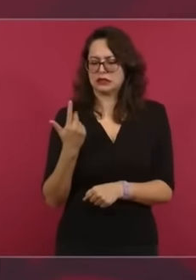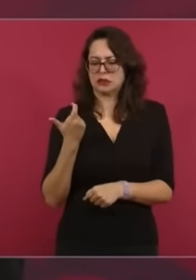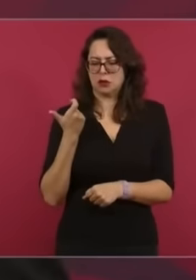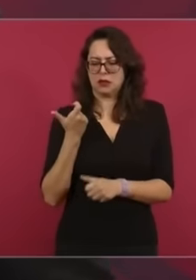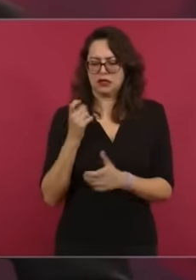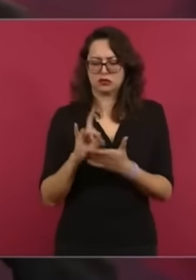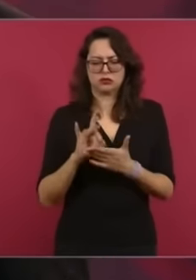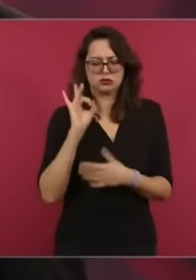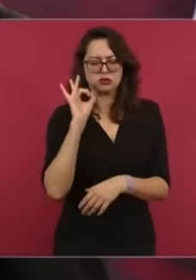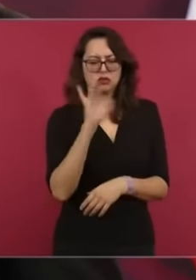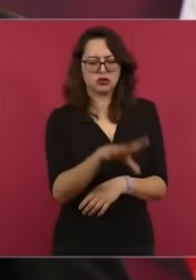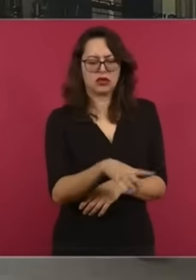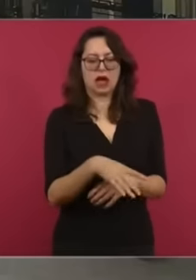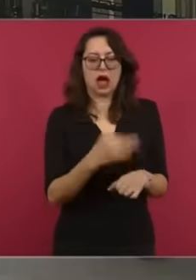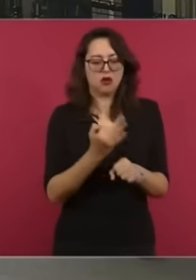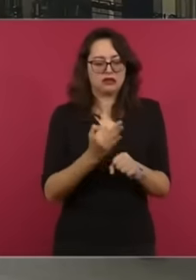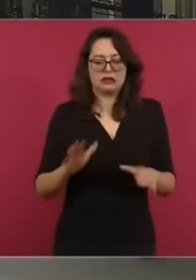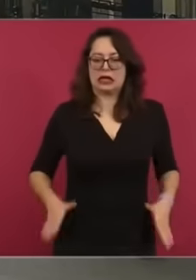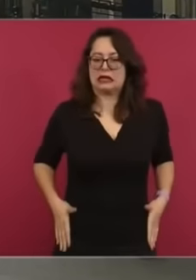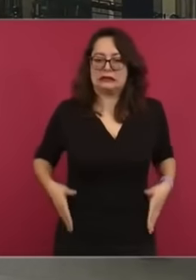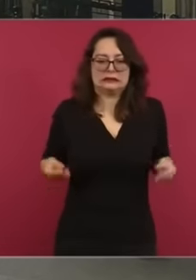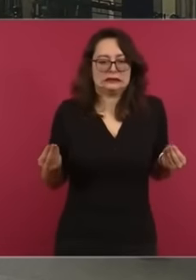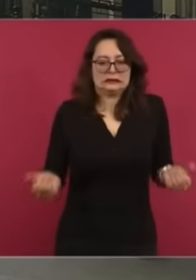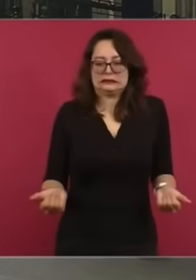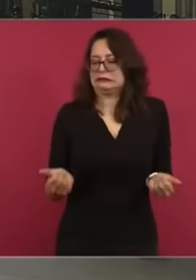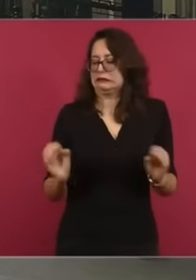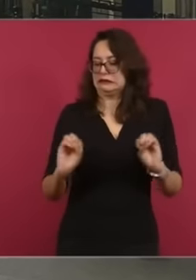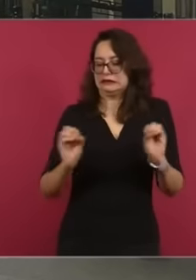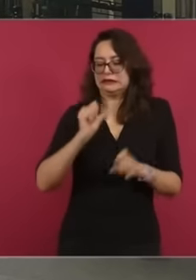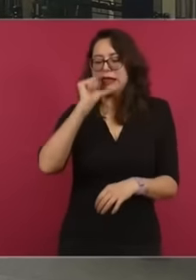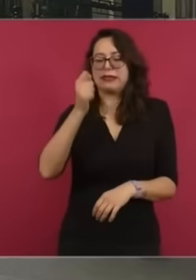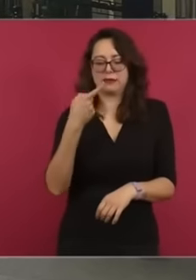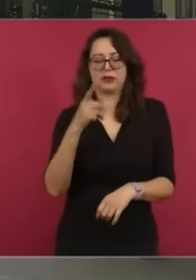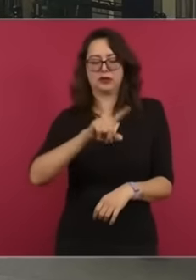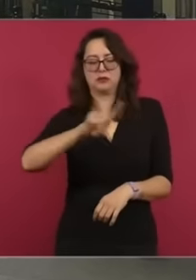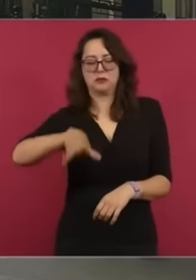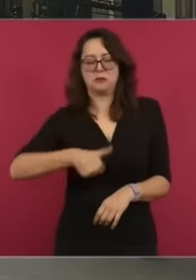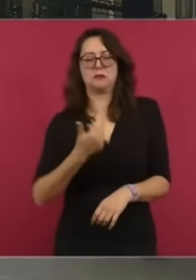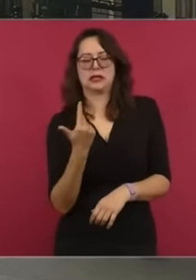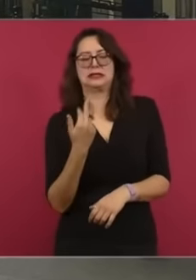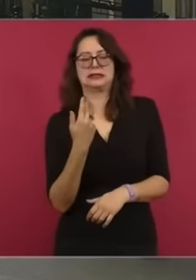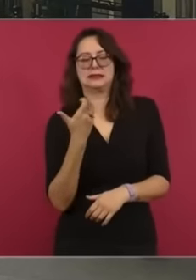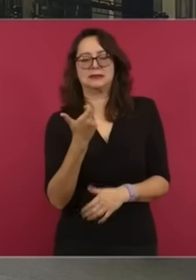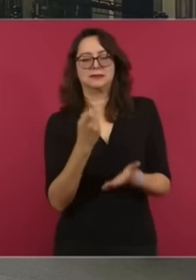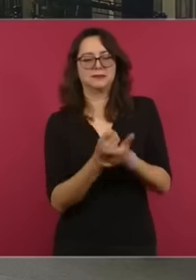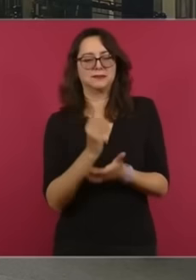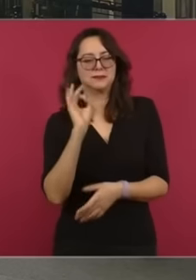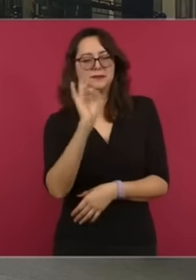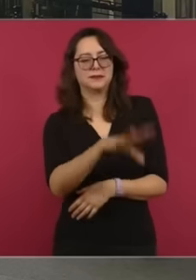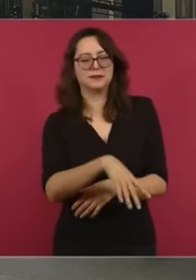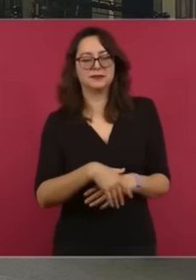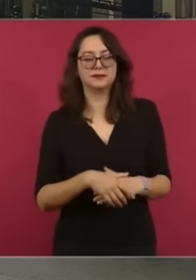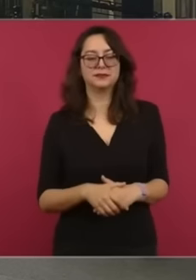cuando